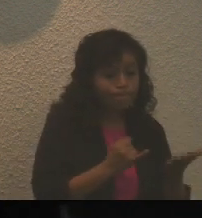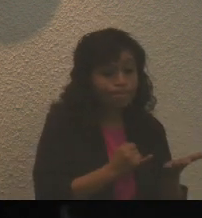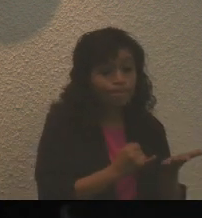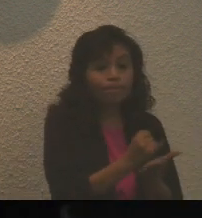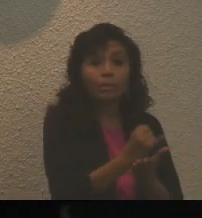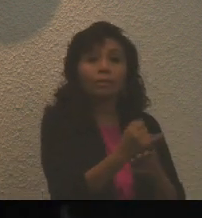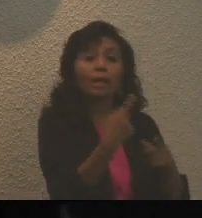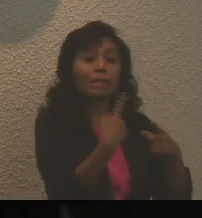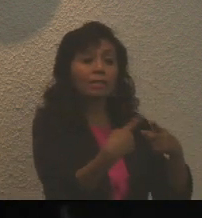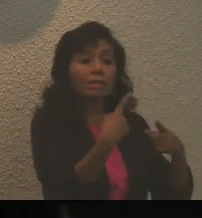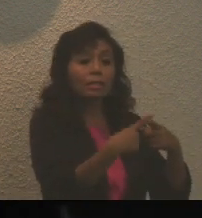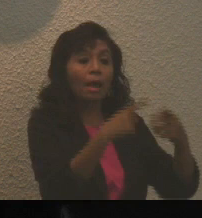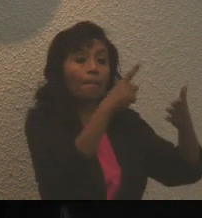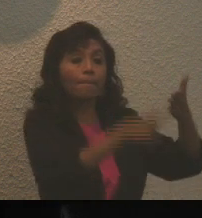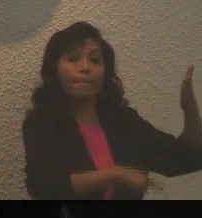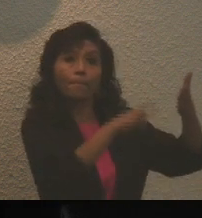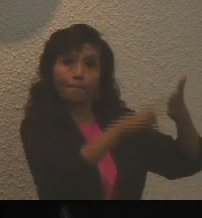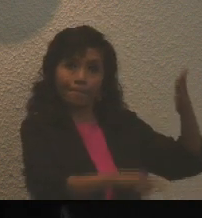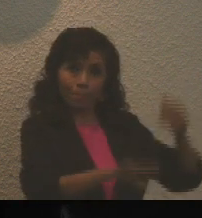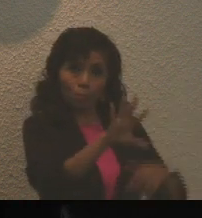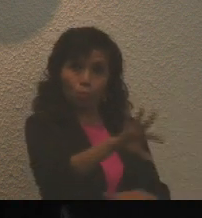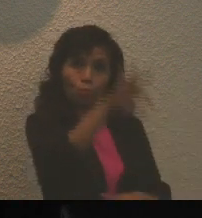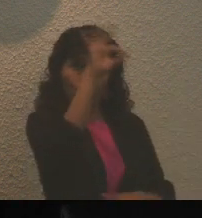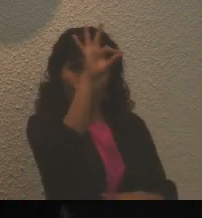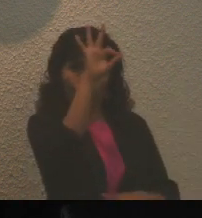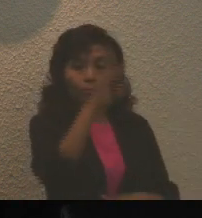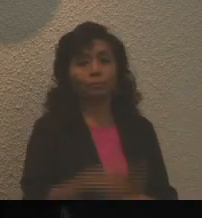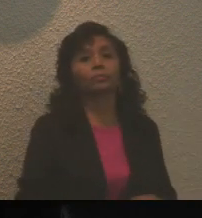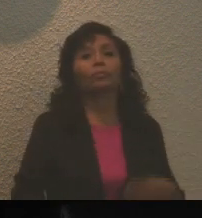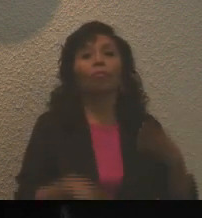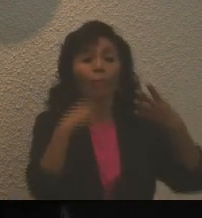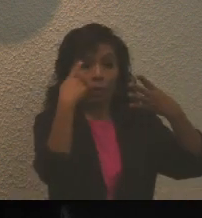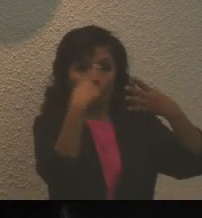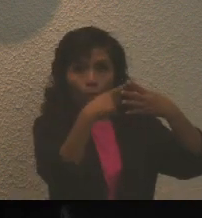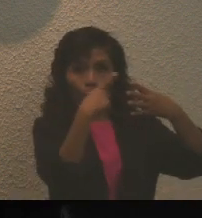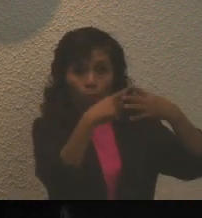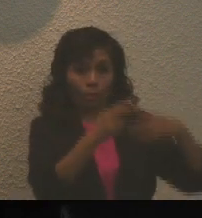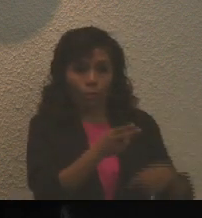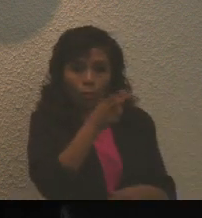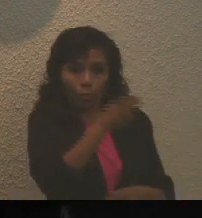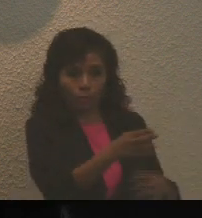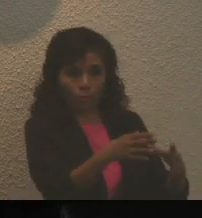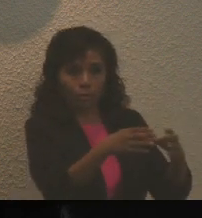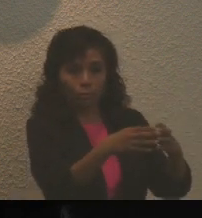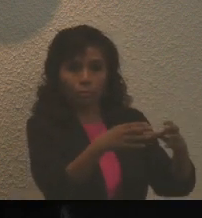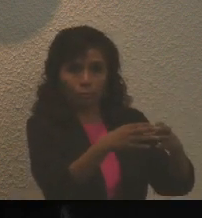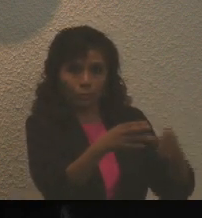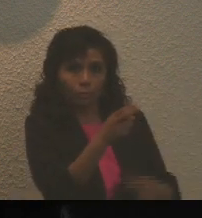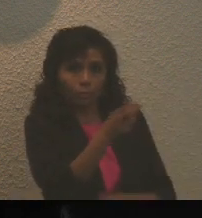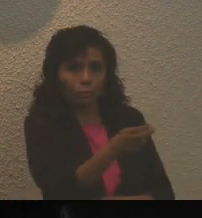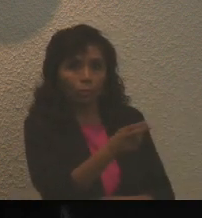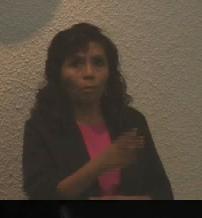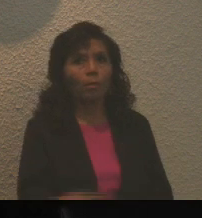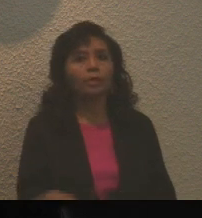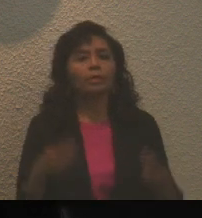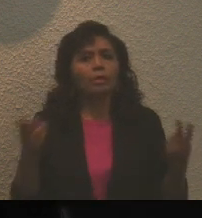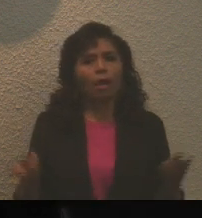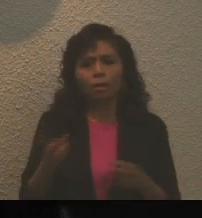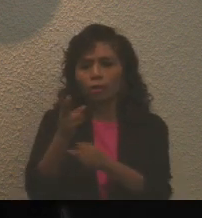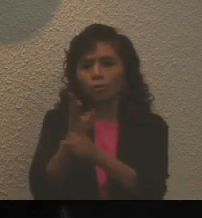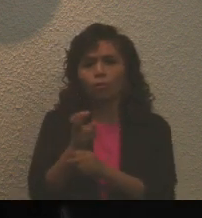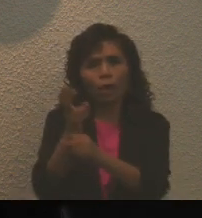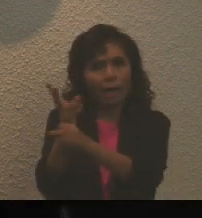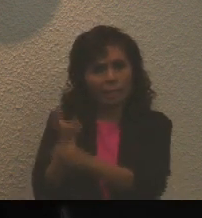votos de los presentes. Cuarto, la Comisión Dictaminadora emitirá una convocatoria